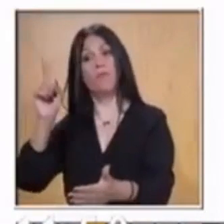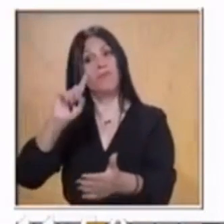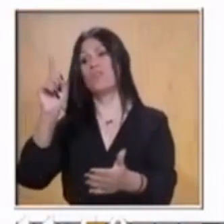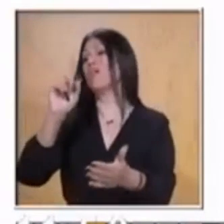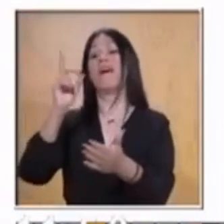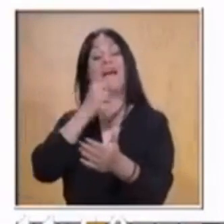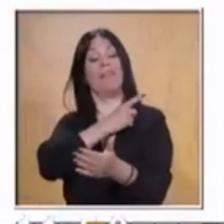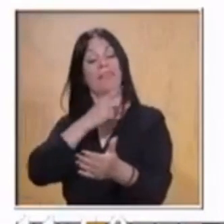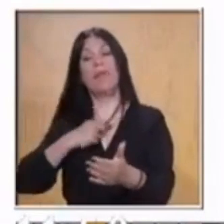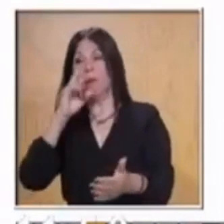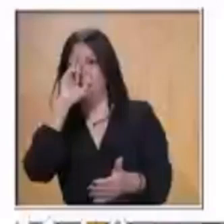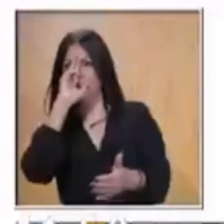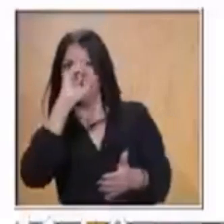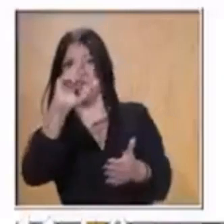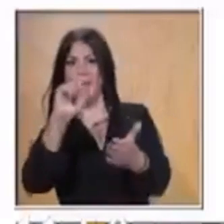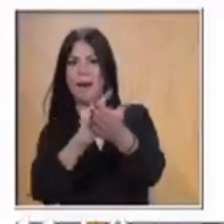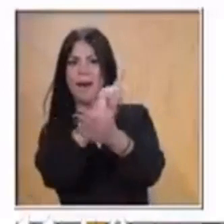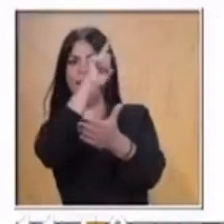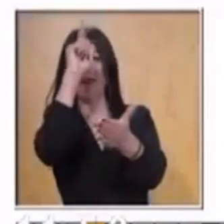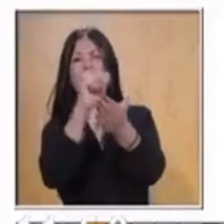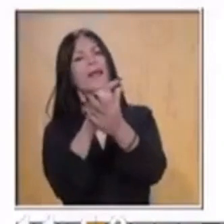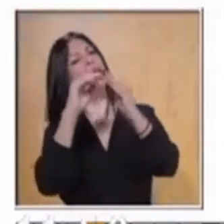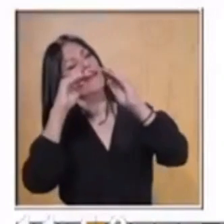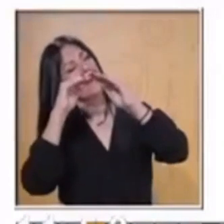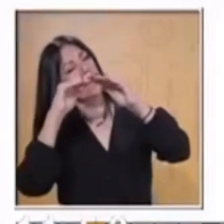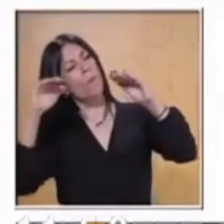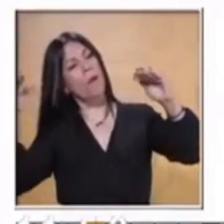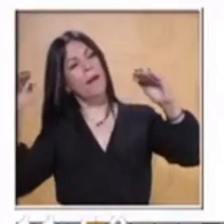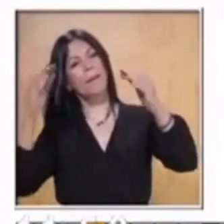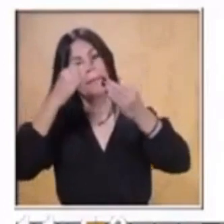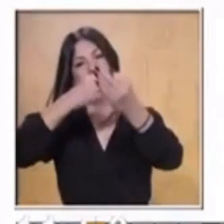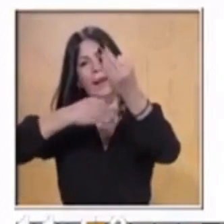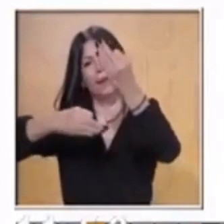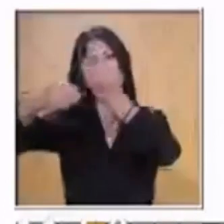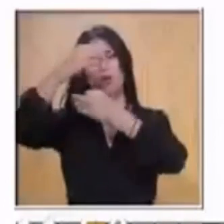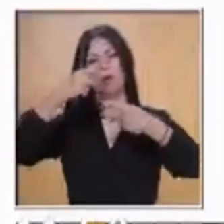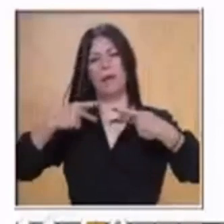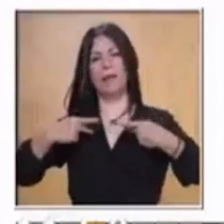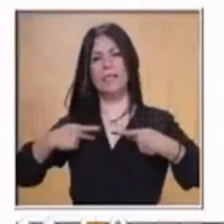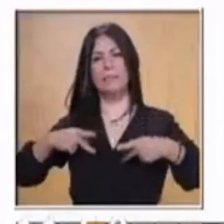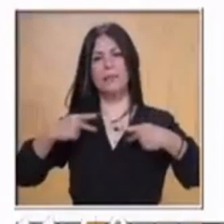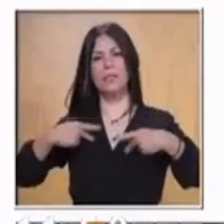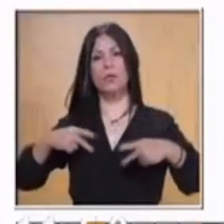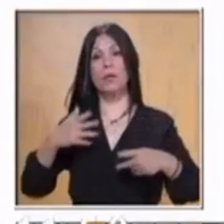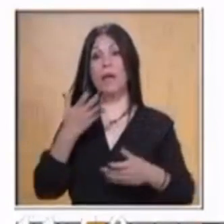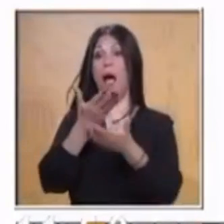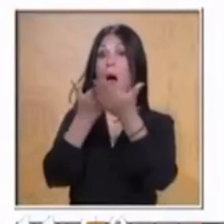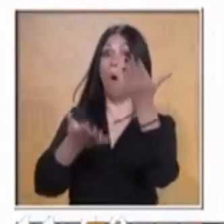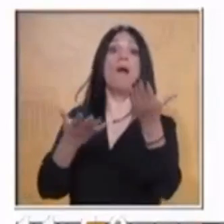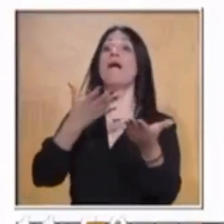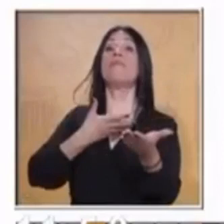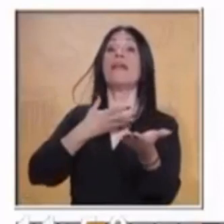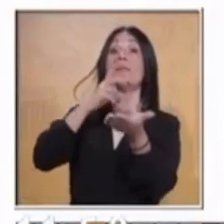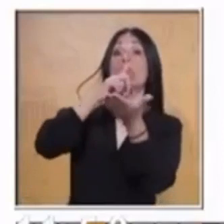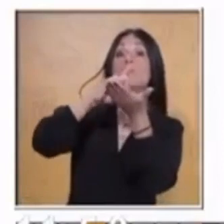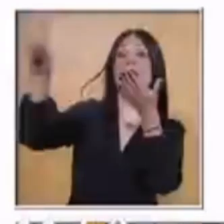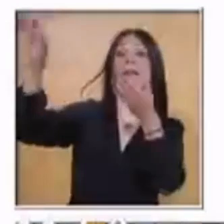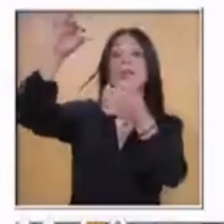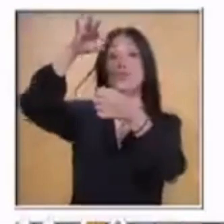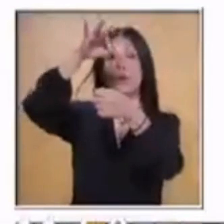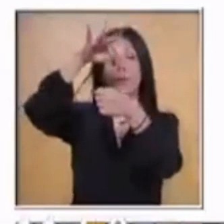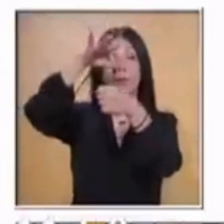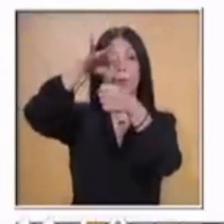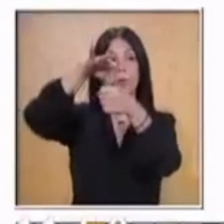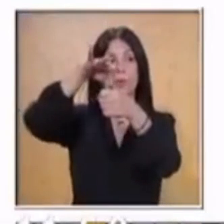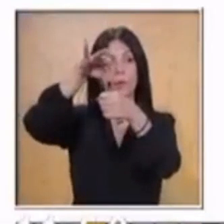También hablamos dentro de nuestra constitución sobre el derecho a votar, que es un procedimiento que tiene